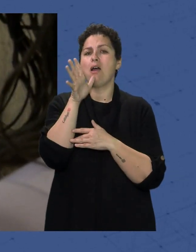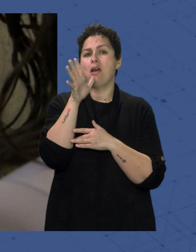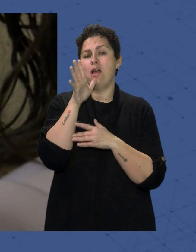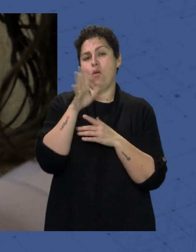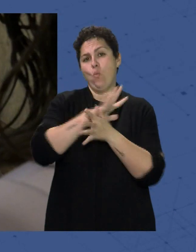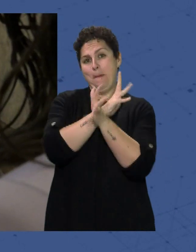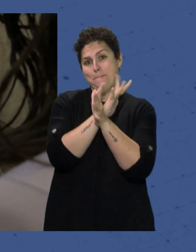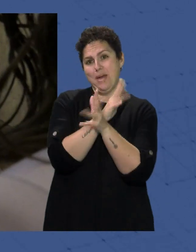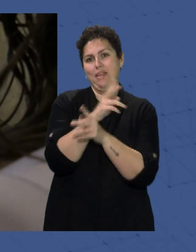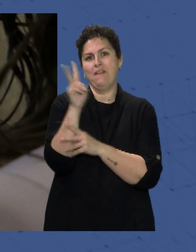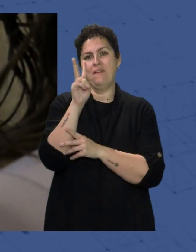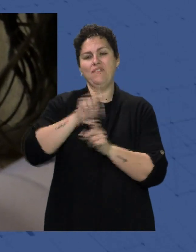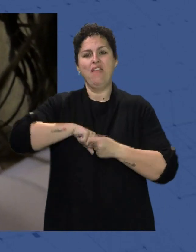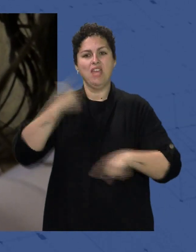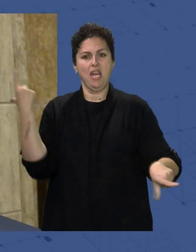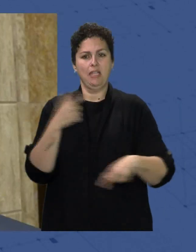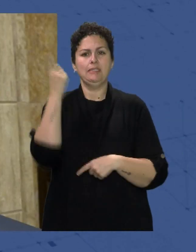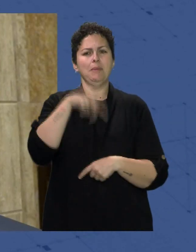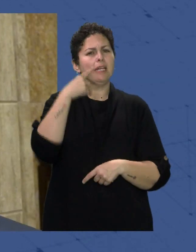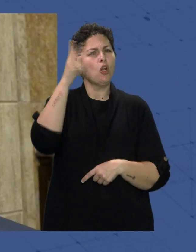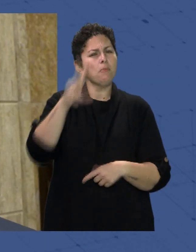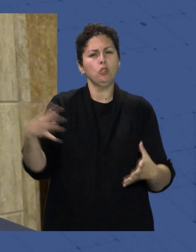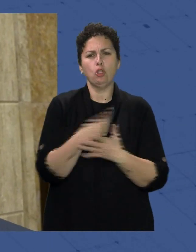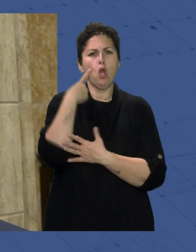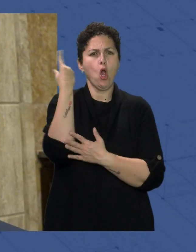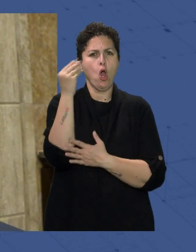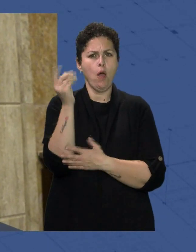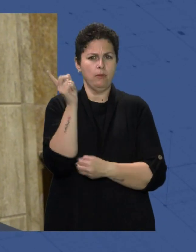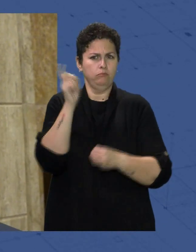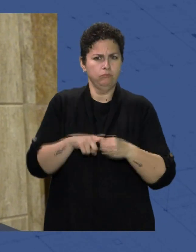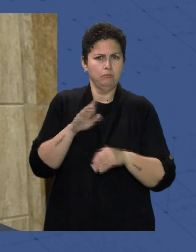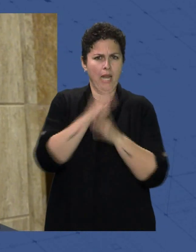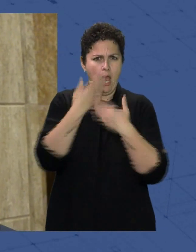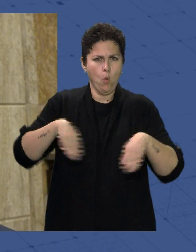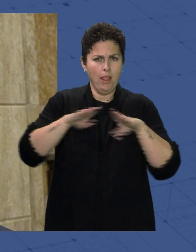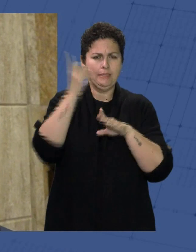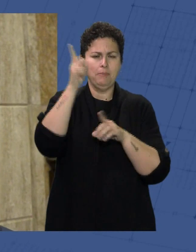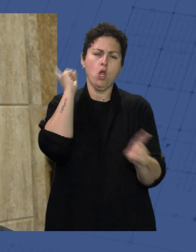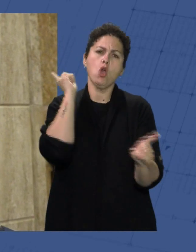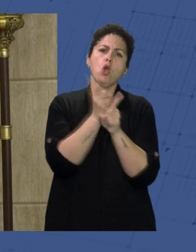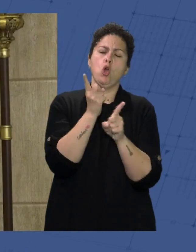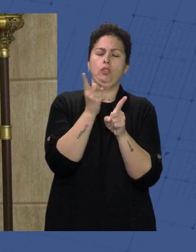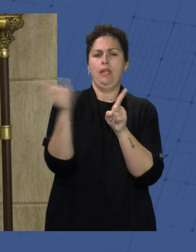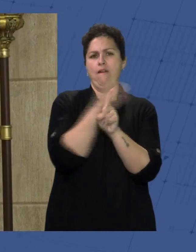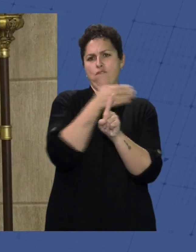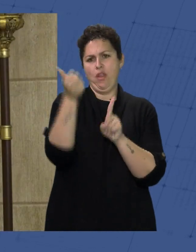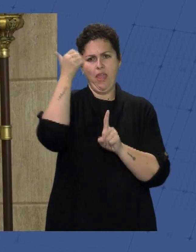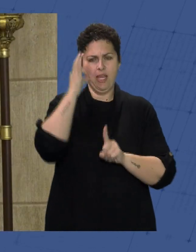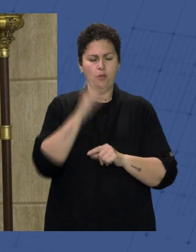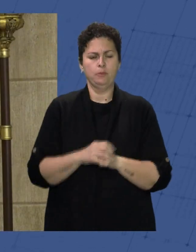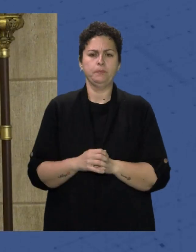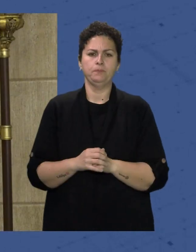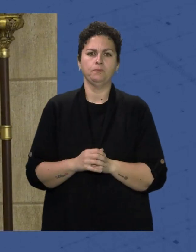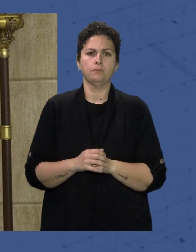Un reconocimiento Para todos los jóvenes Que se implican En pro de la igualdad Y contra la violencia De género Tenemos que romper